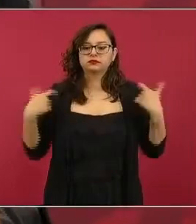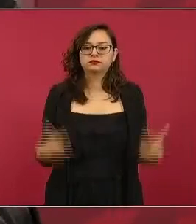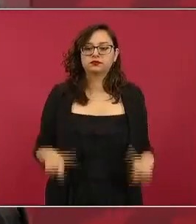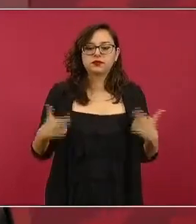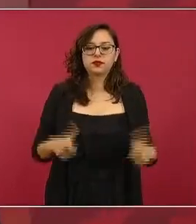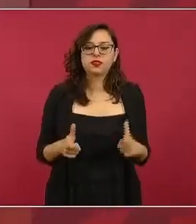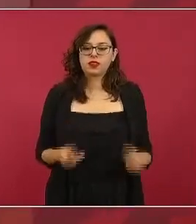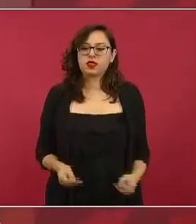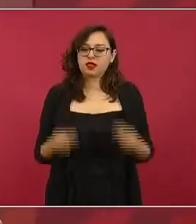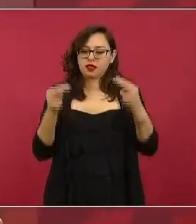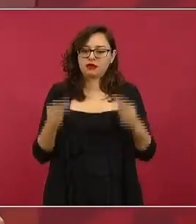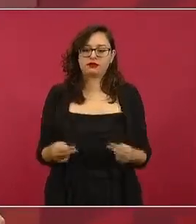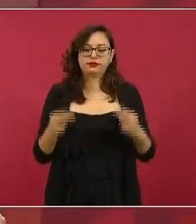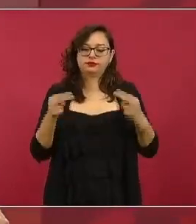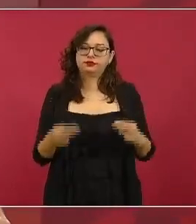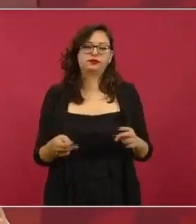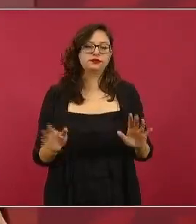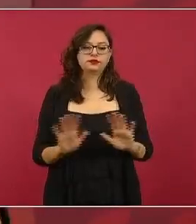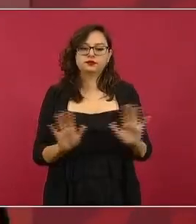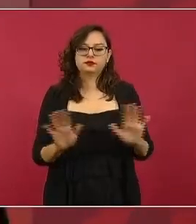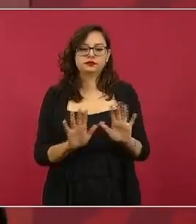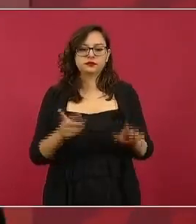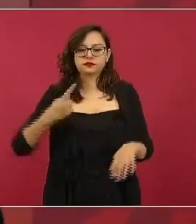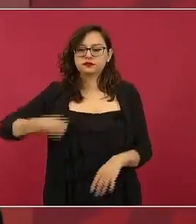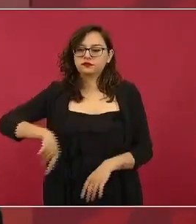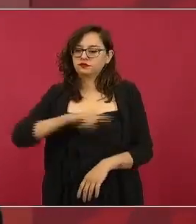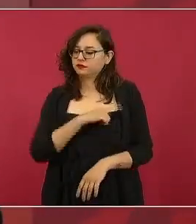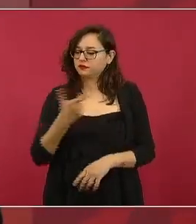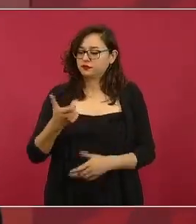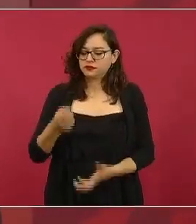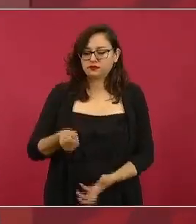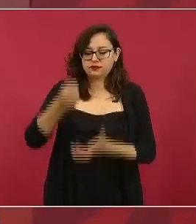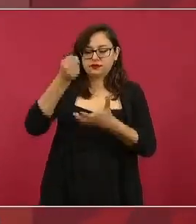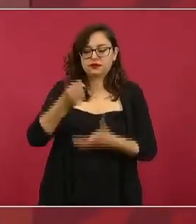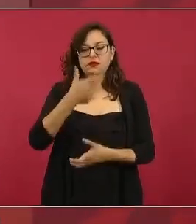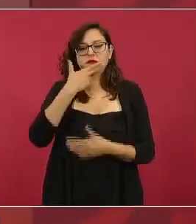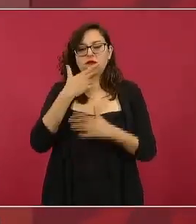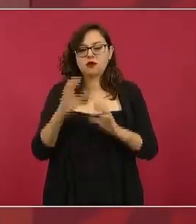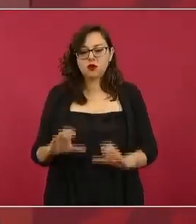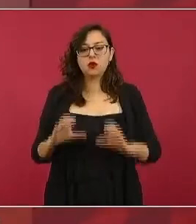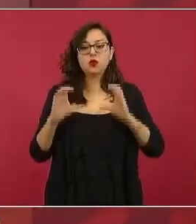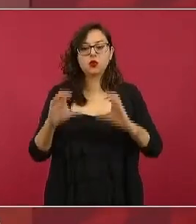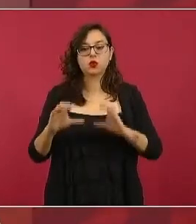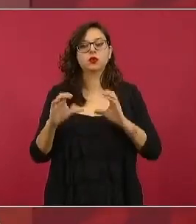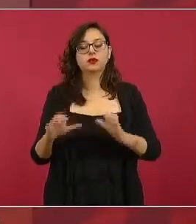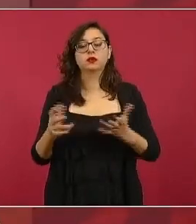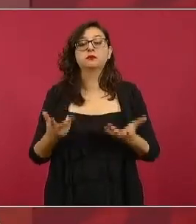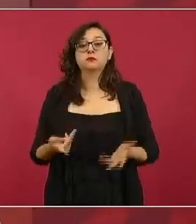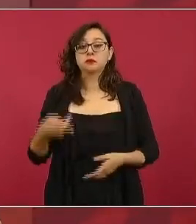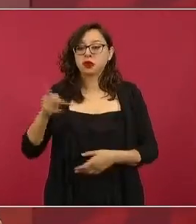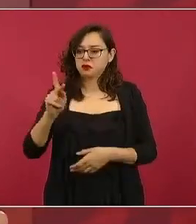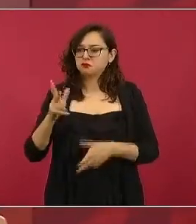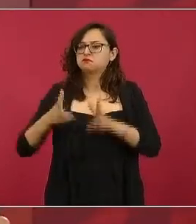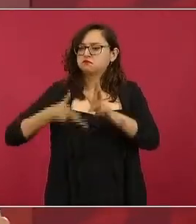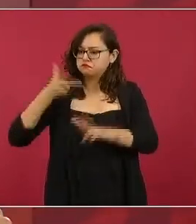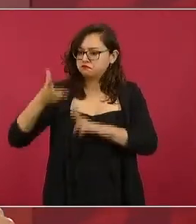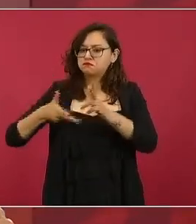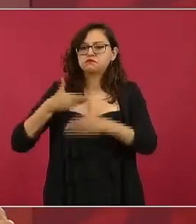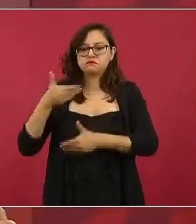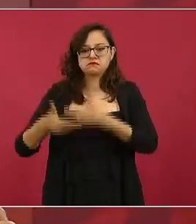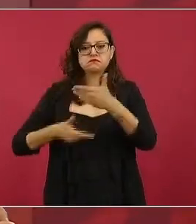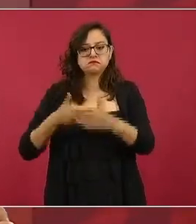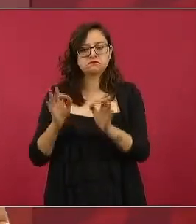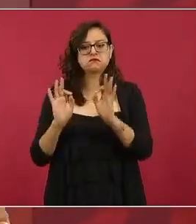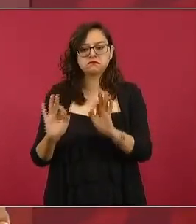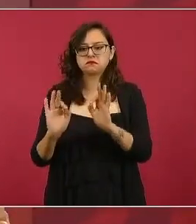al amparo del poder público nosotros tenemos que cuidar el presupuesto entonces la obra va muy bien la vamos a terminar